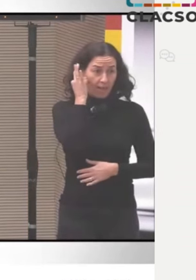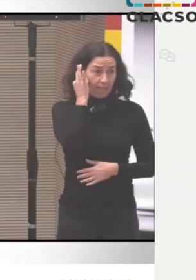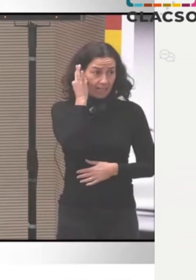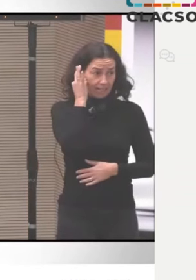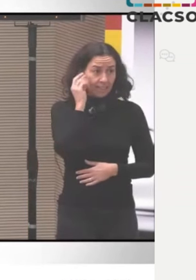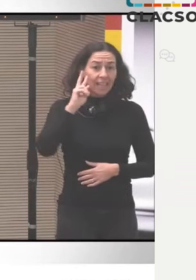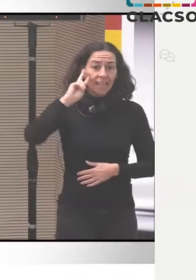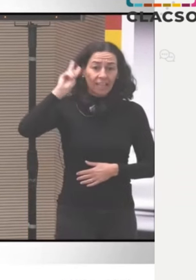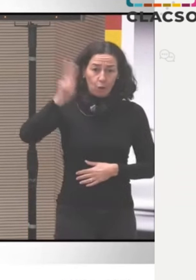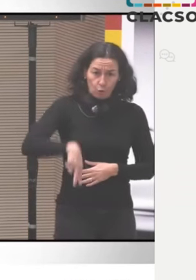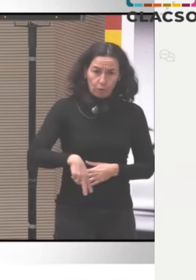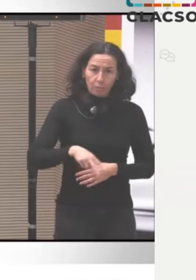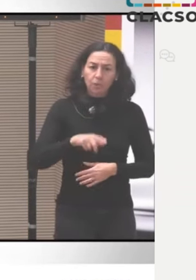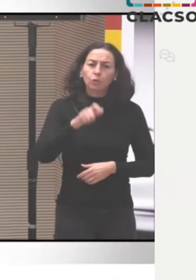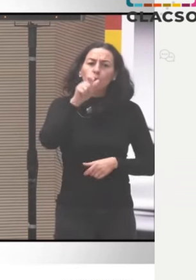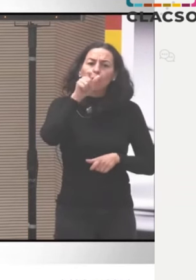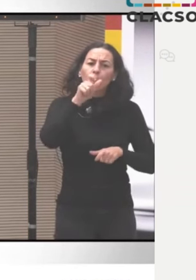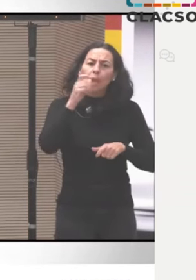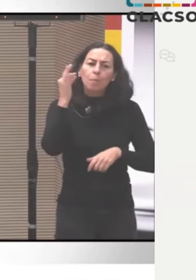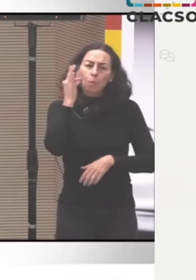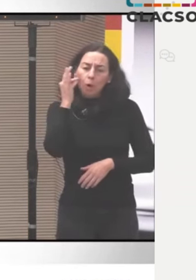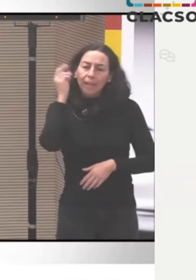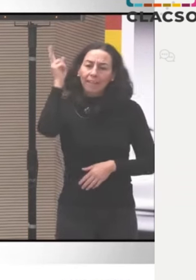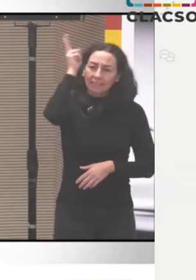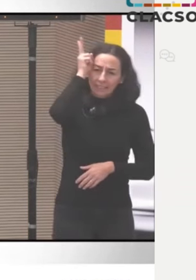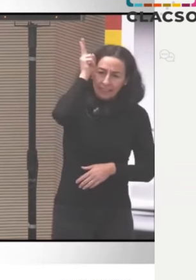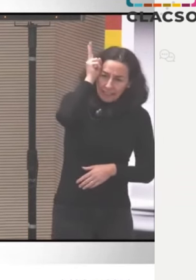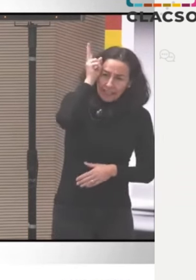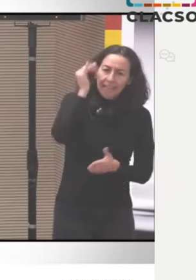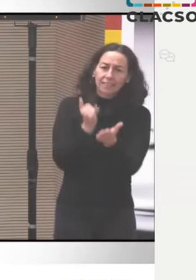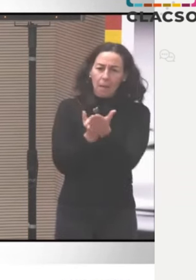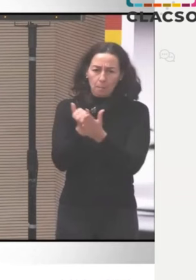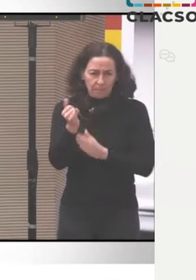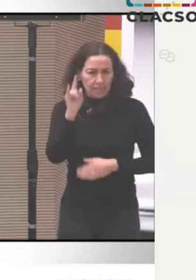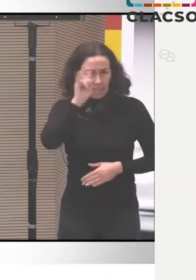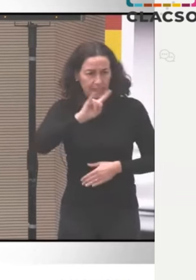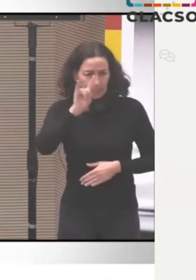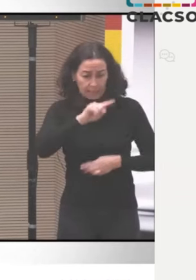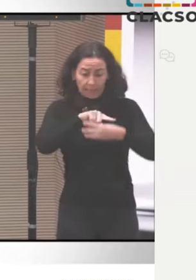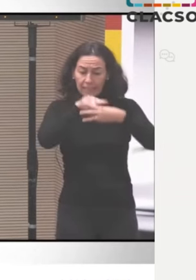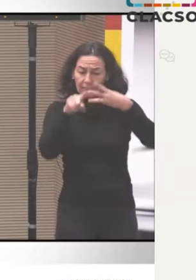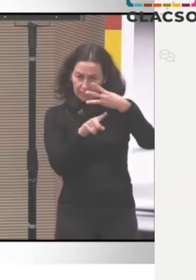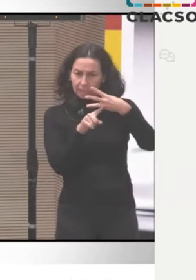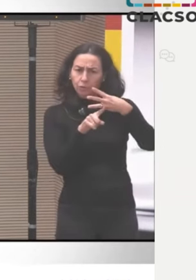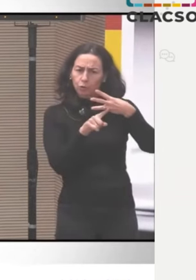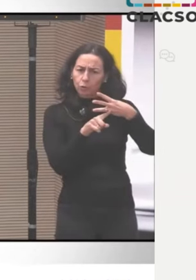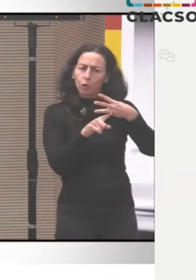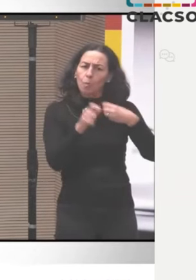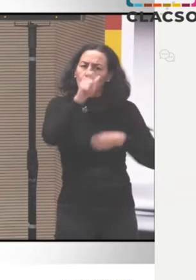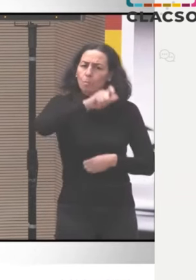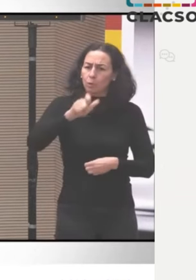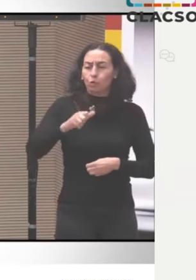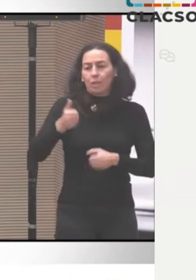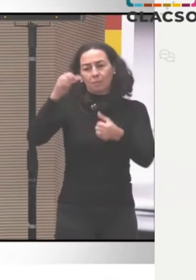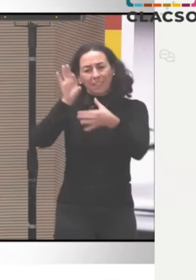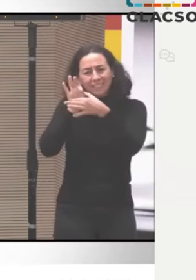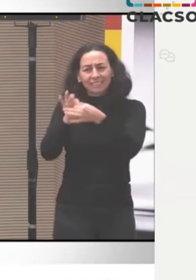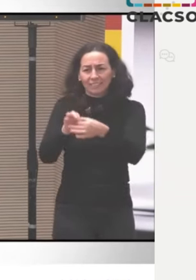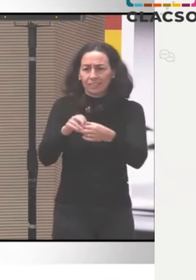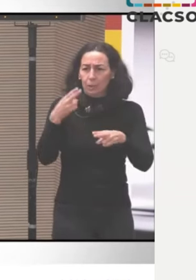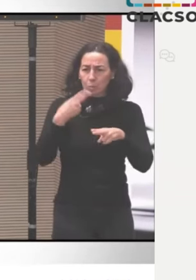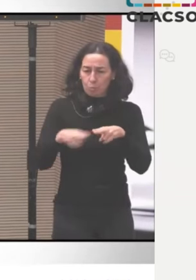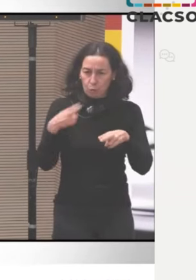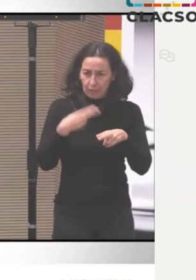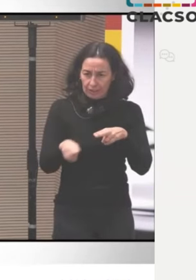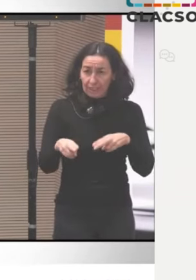a la defensa de la vida y en un sentido amplio, ¿no? Entendiendo qué significa la defensa de